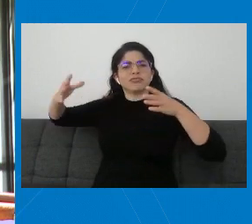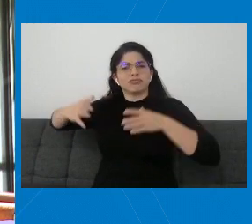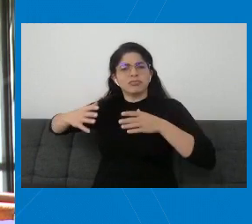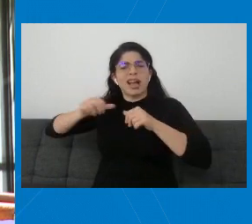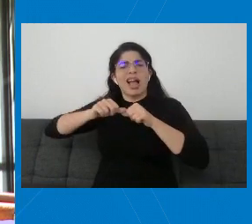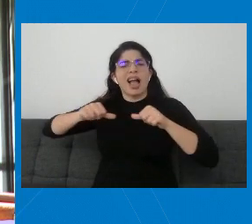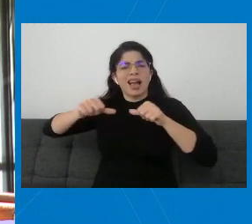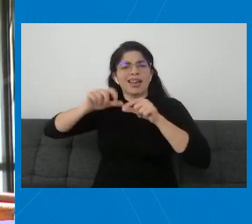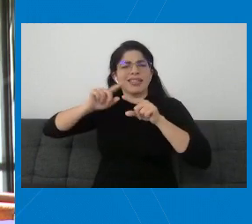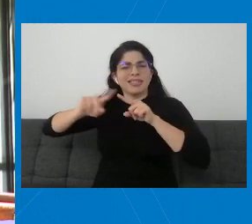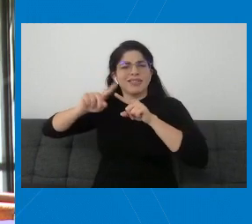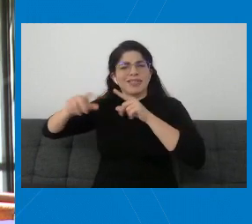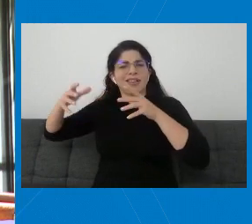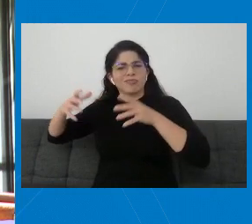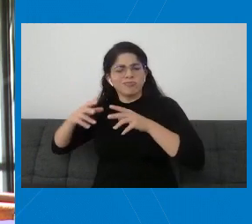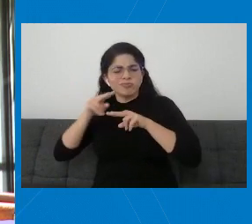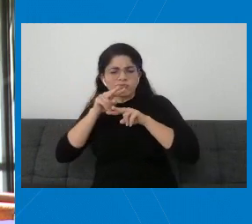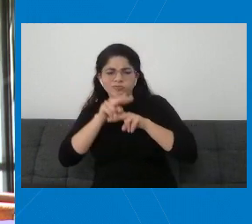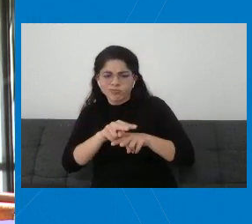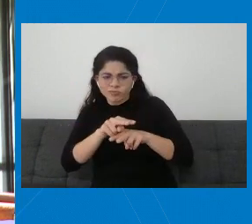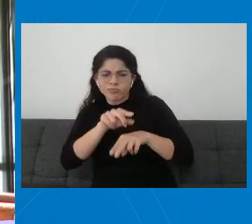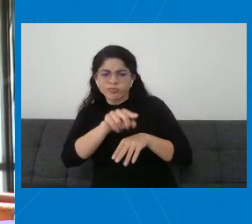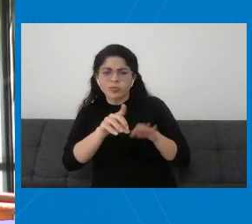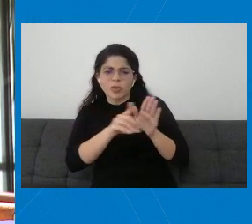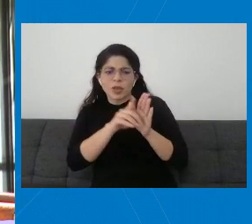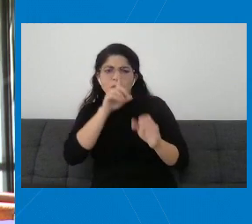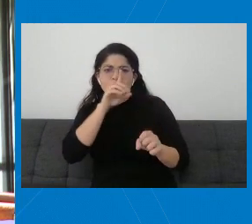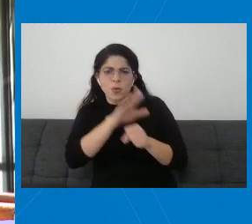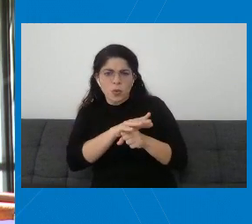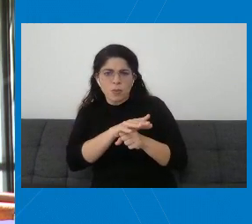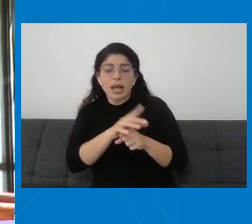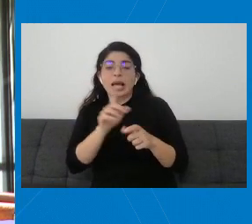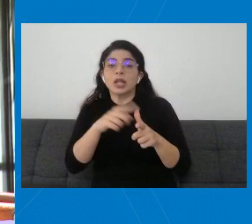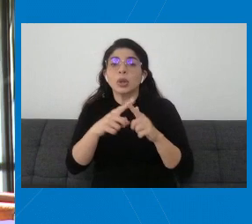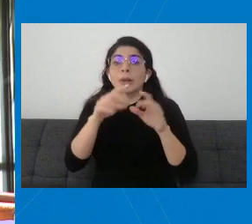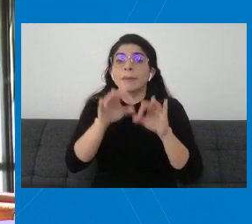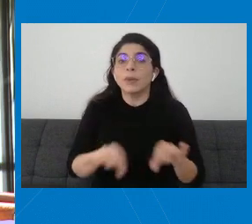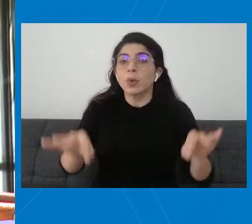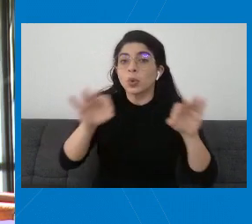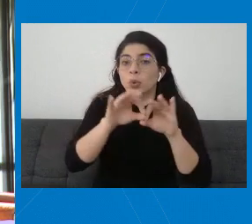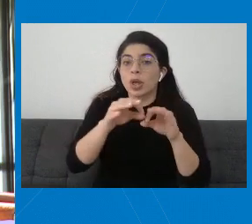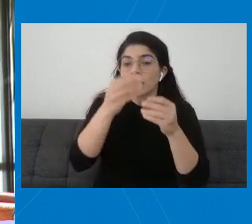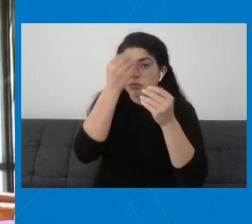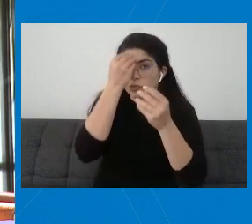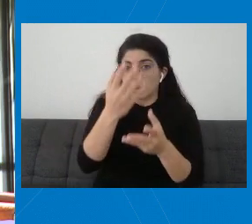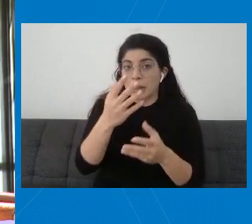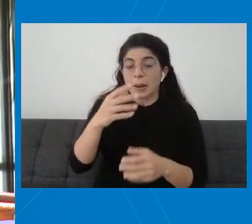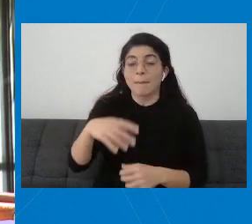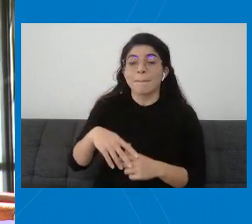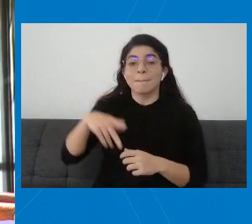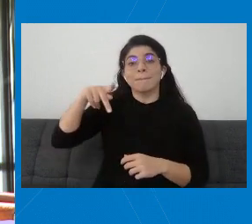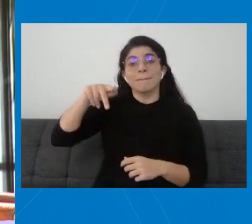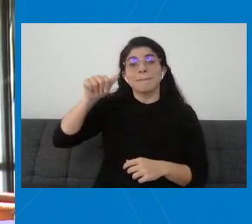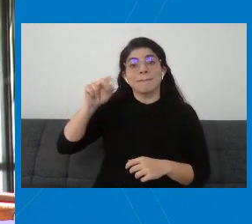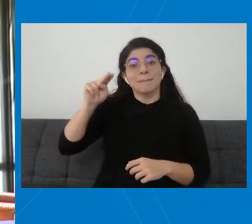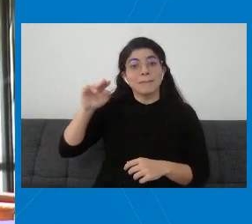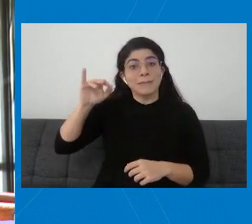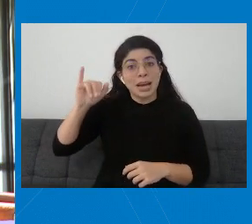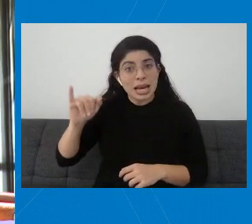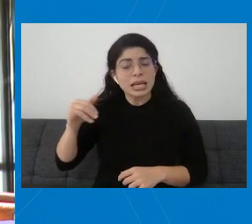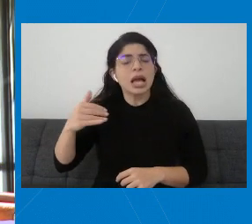En ese sentido, importante también indicar que en primera instancia el Patronato Nacional de la Infancia mantiene